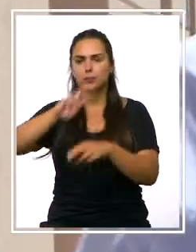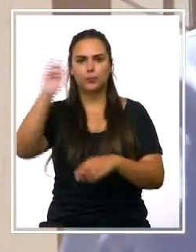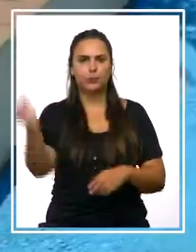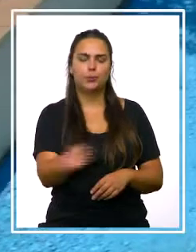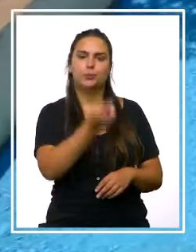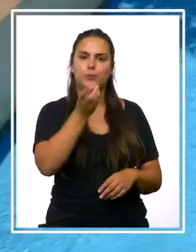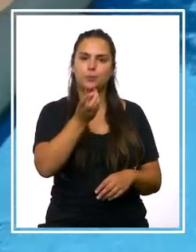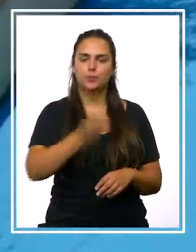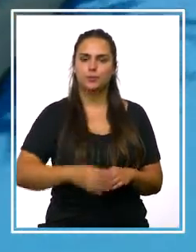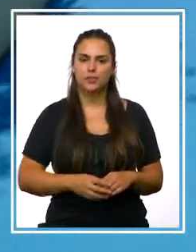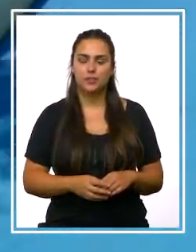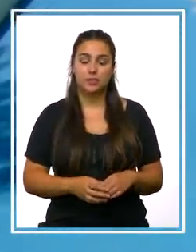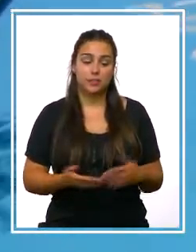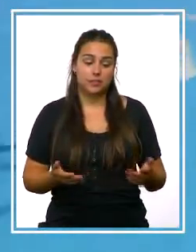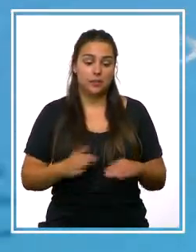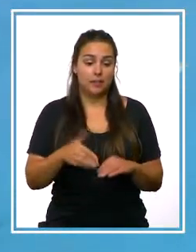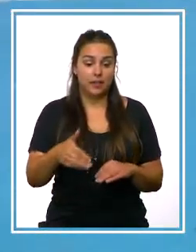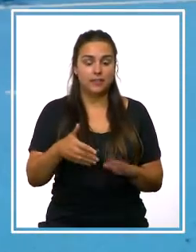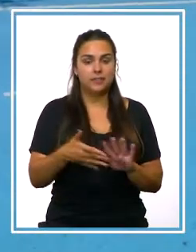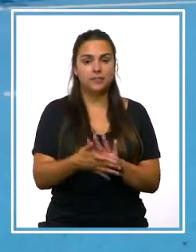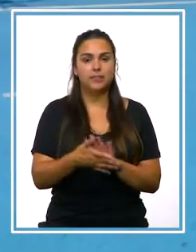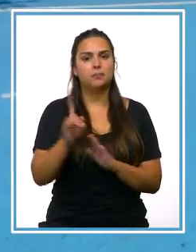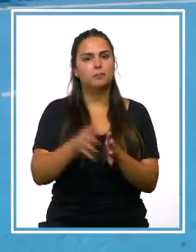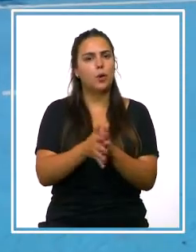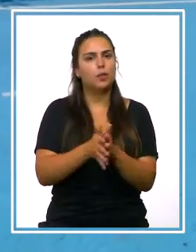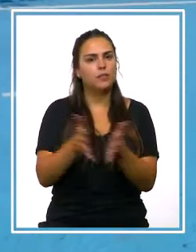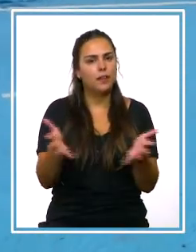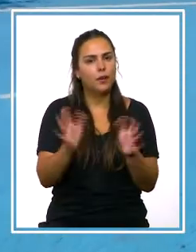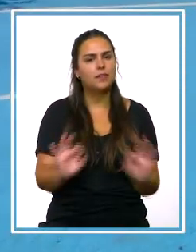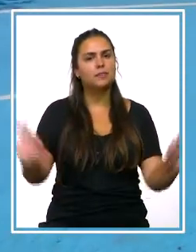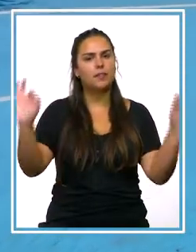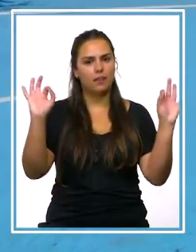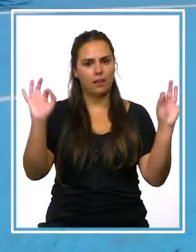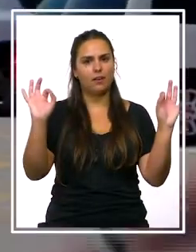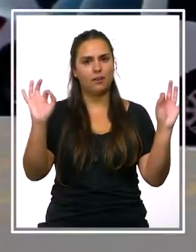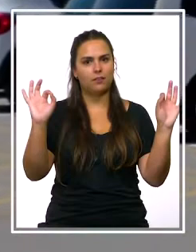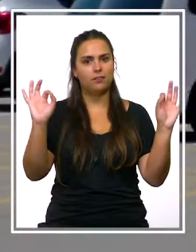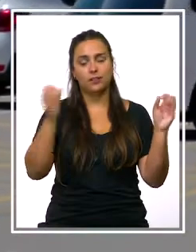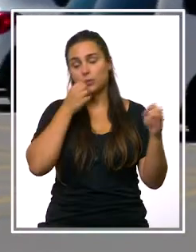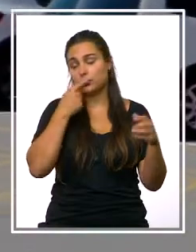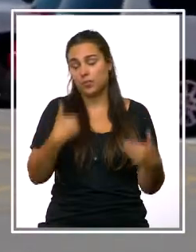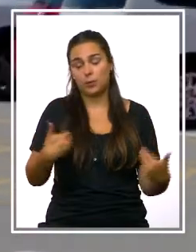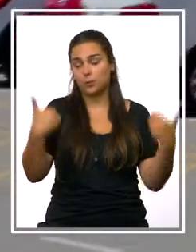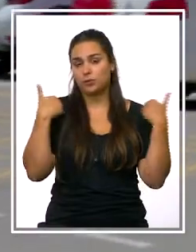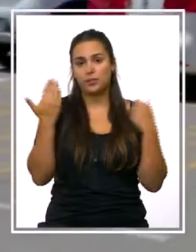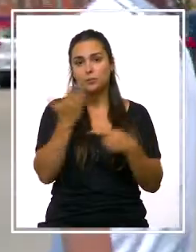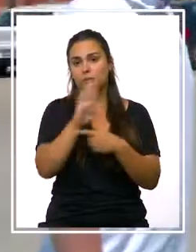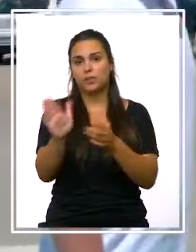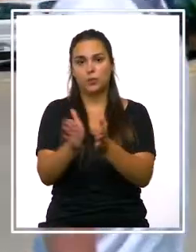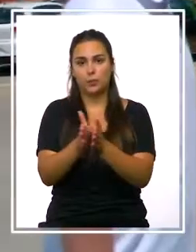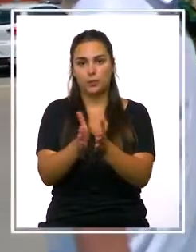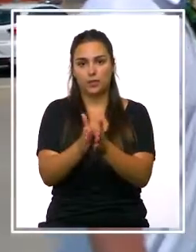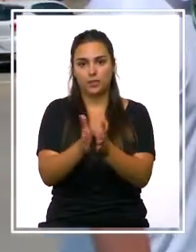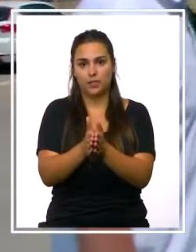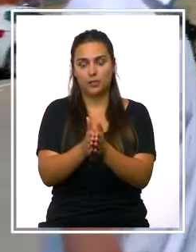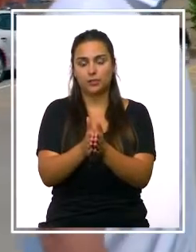Centro Ocupacional. Para él ha sido, pues también una motivación extra, pues ser el responsable y representante de